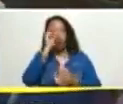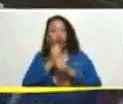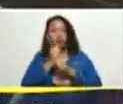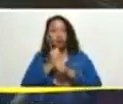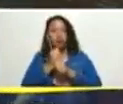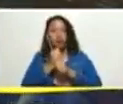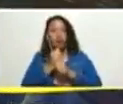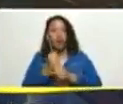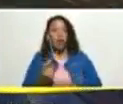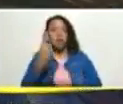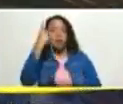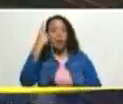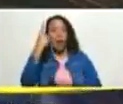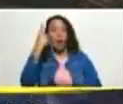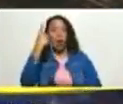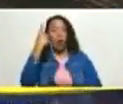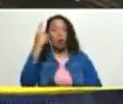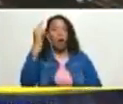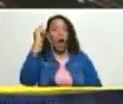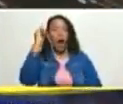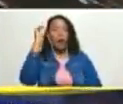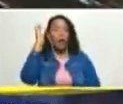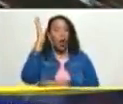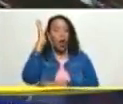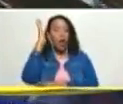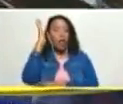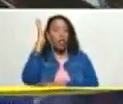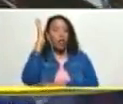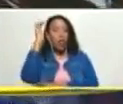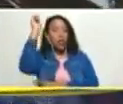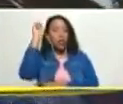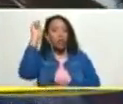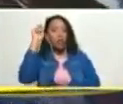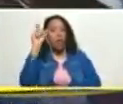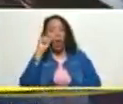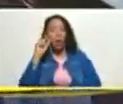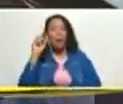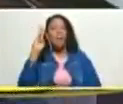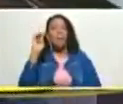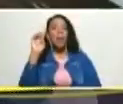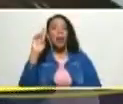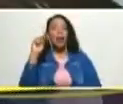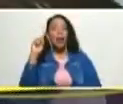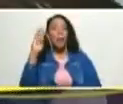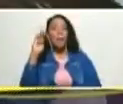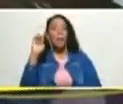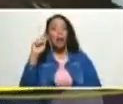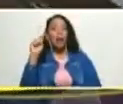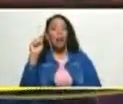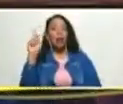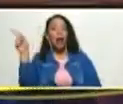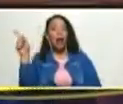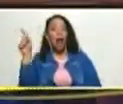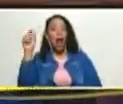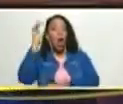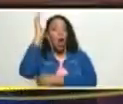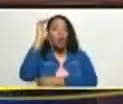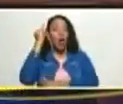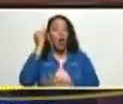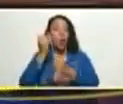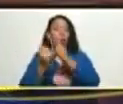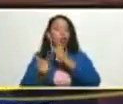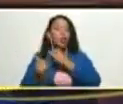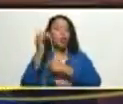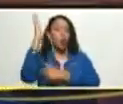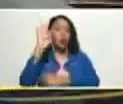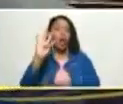primero en el congreso diputado Bernabé Gutiérrez el congreso último congreso de